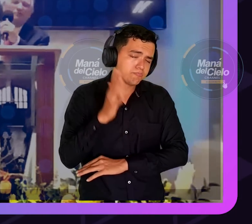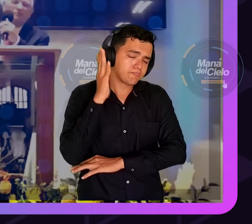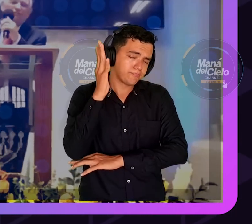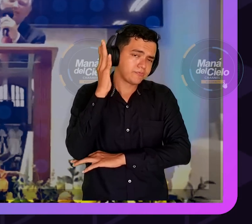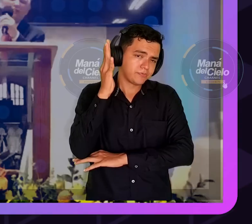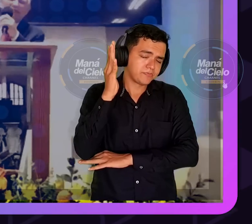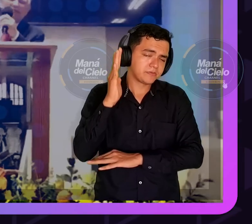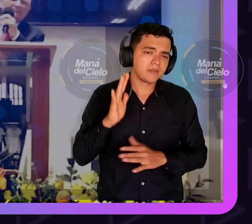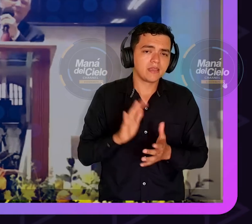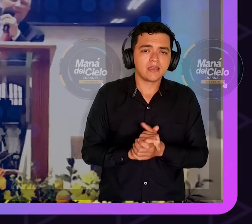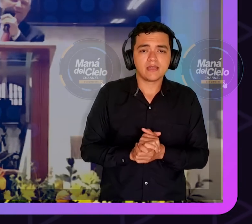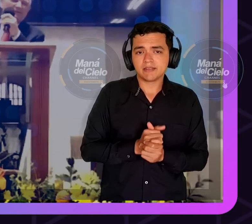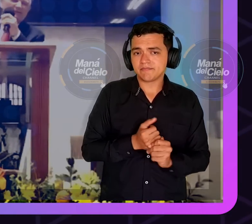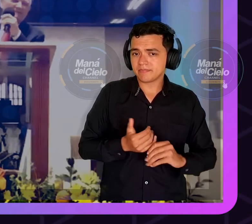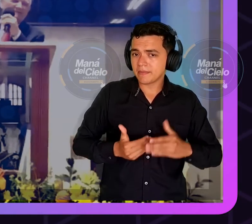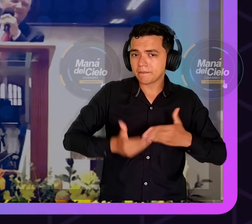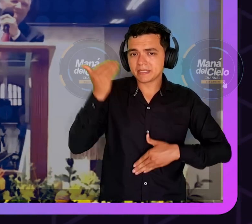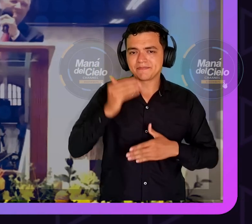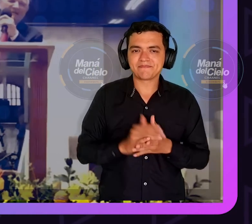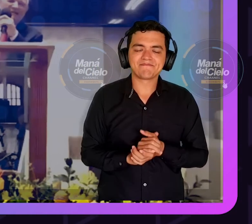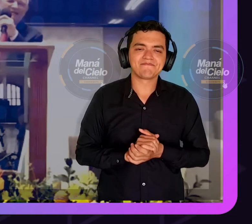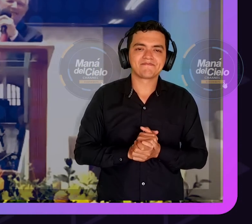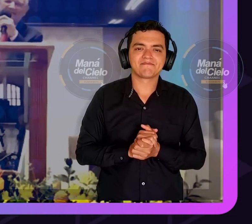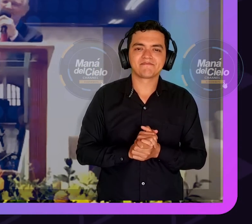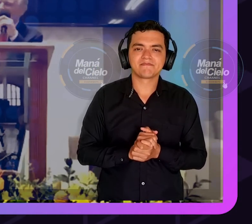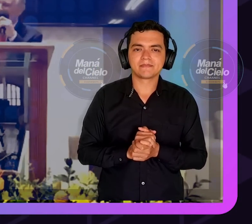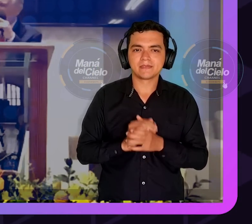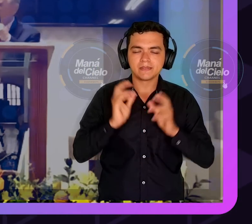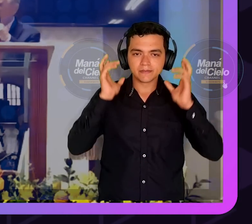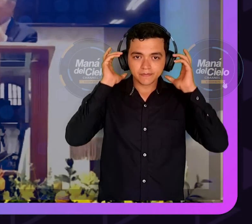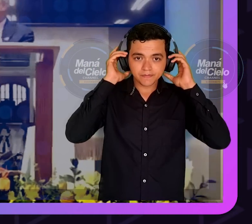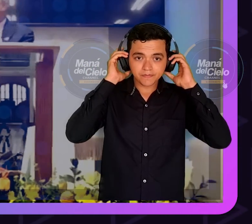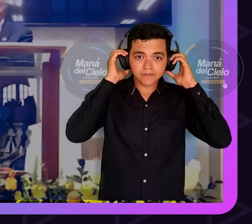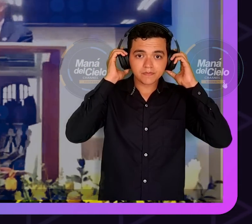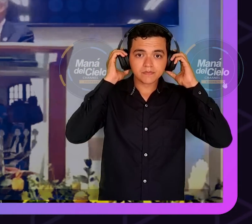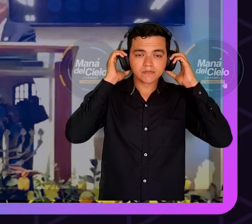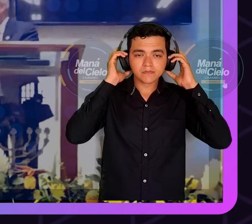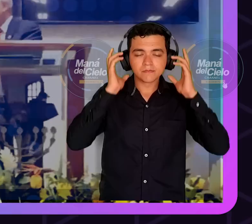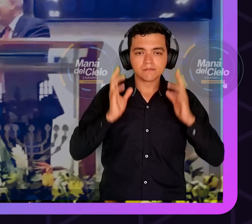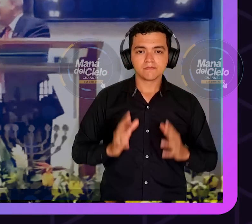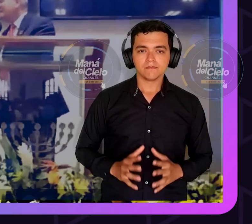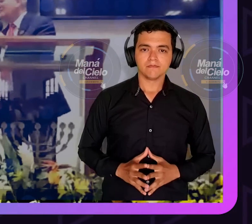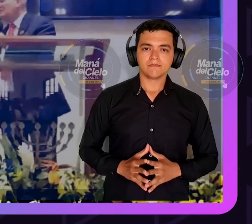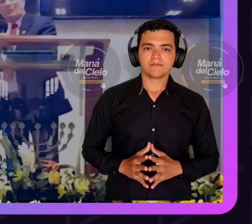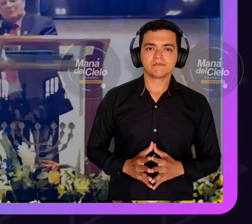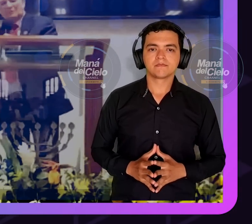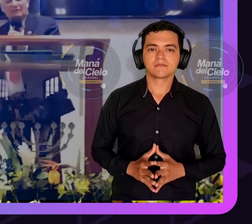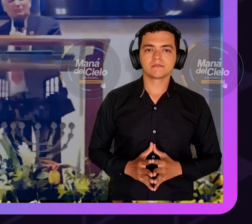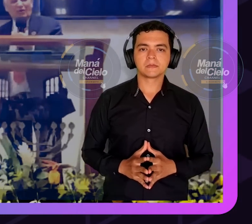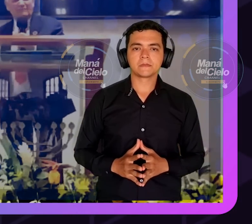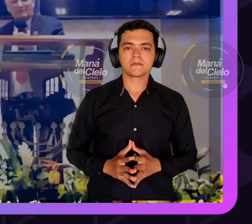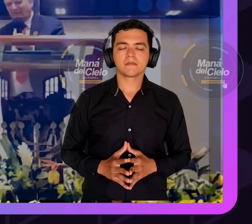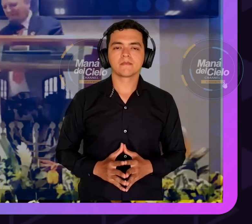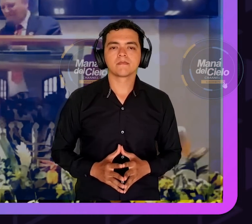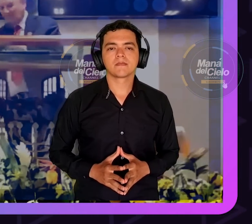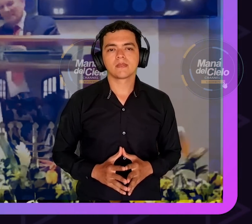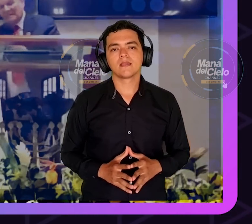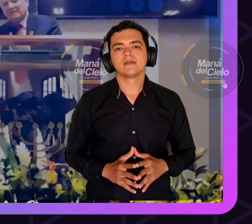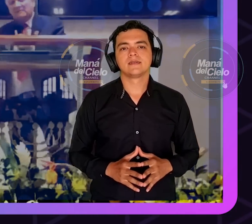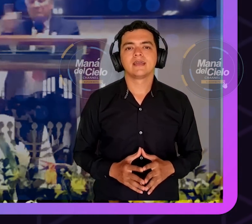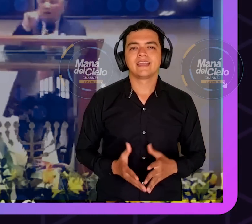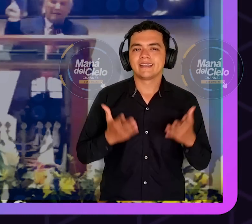servimos para este tipo de cosas. ¿Verdad? Esa es la realidad. Las soporta porque toca, pero...